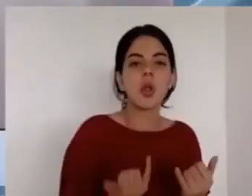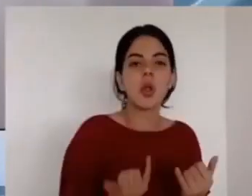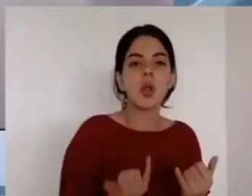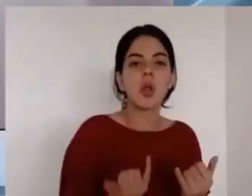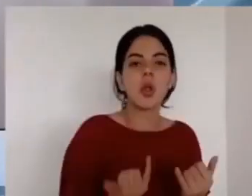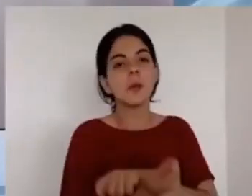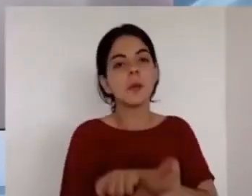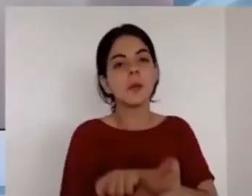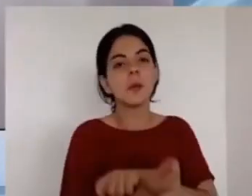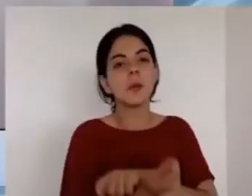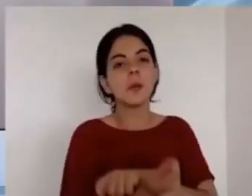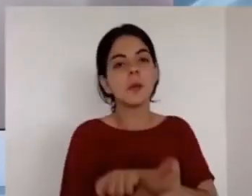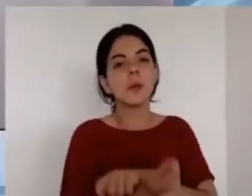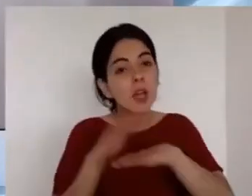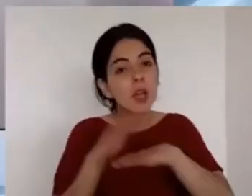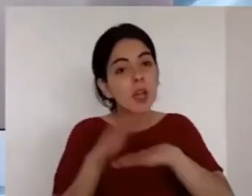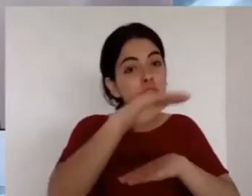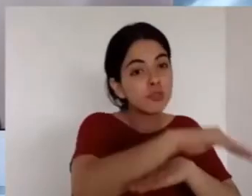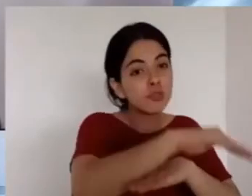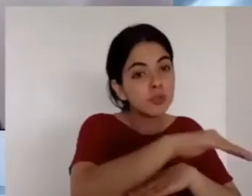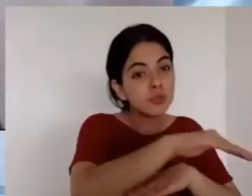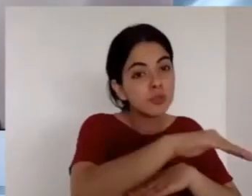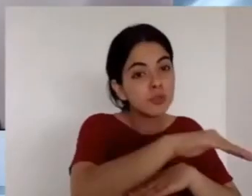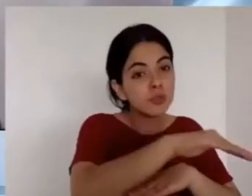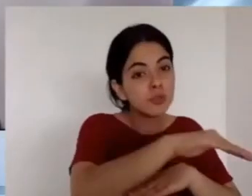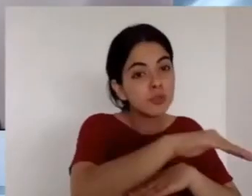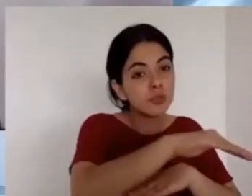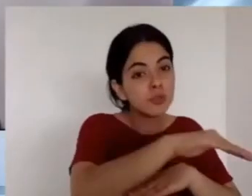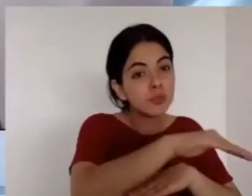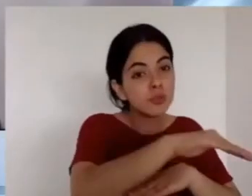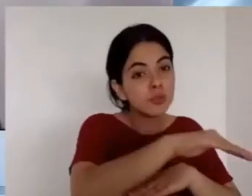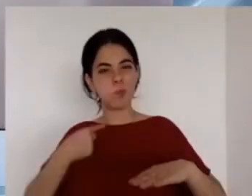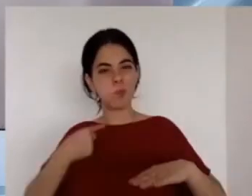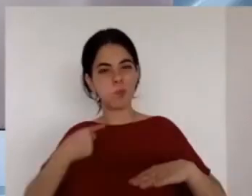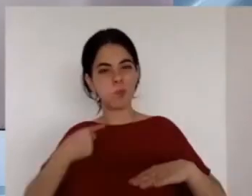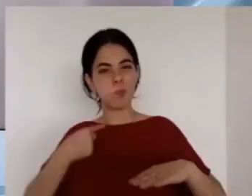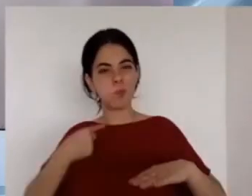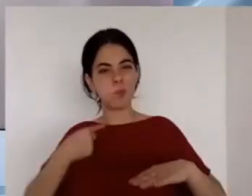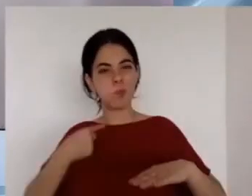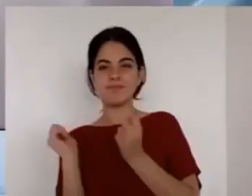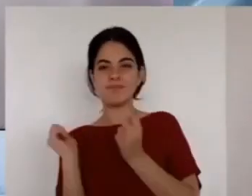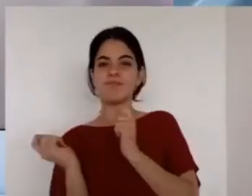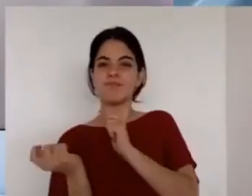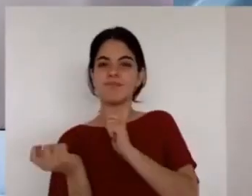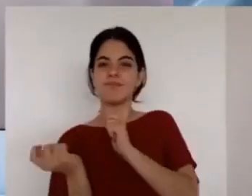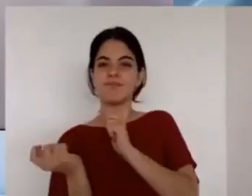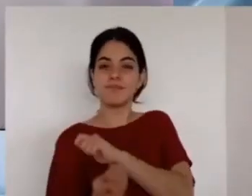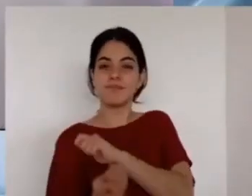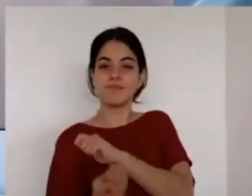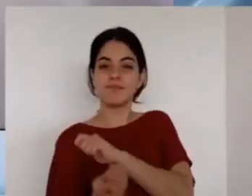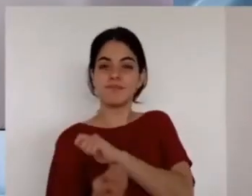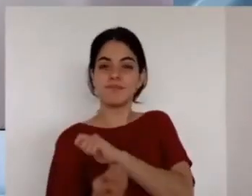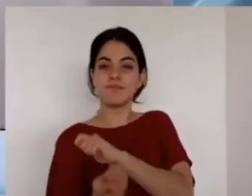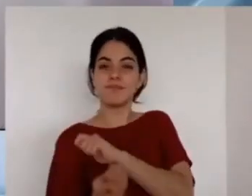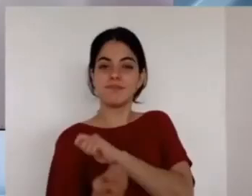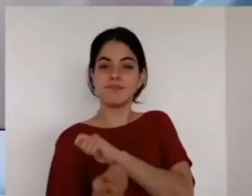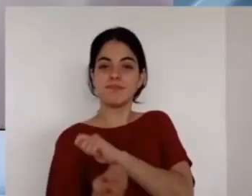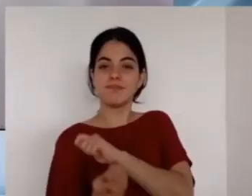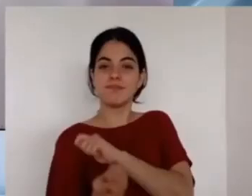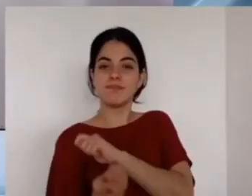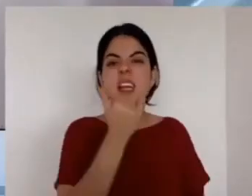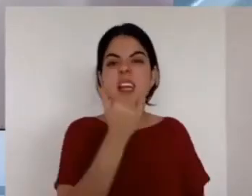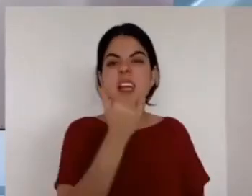cambio en la manera de pensar y el hombre se renueva y se transforma por la renovación de su